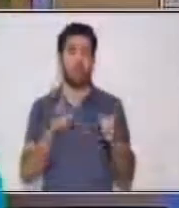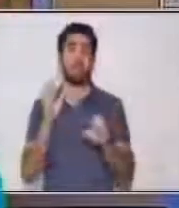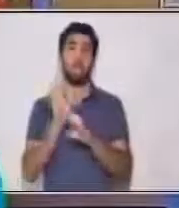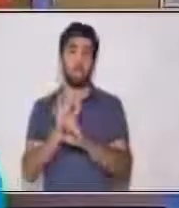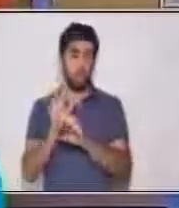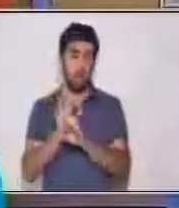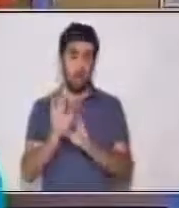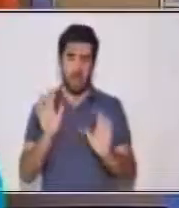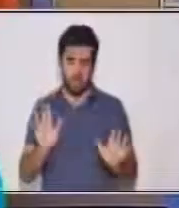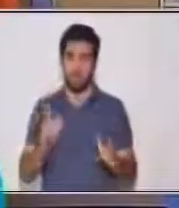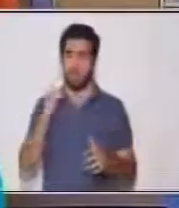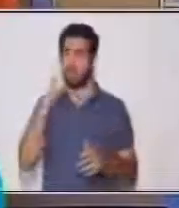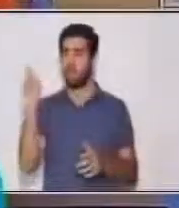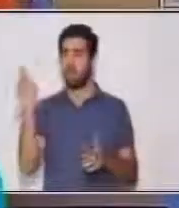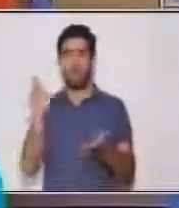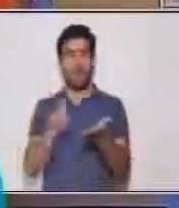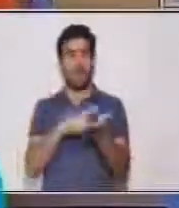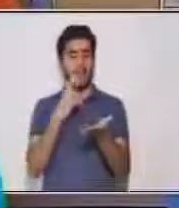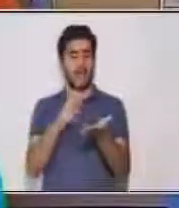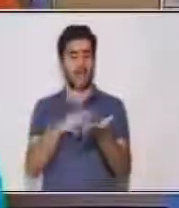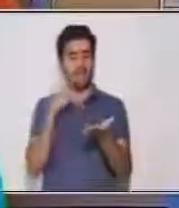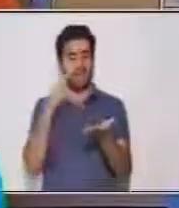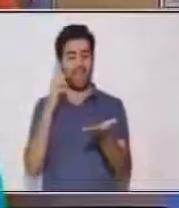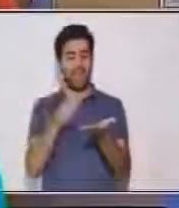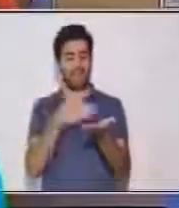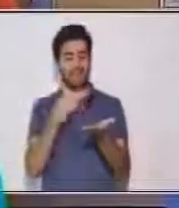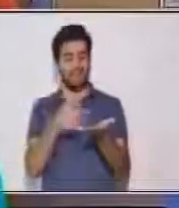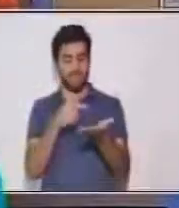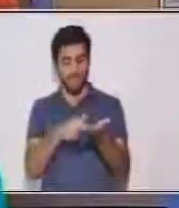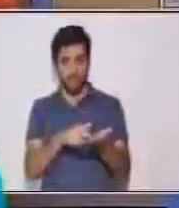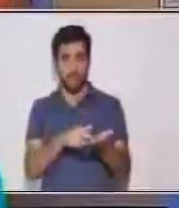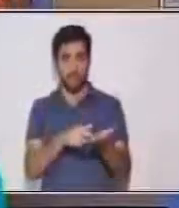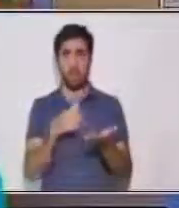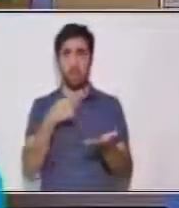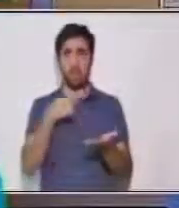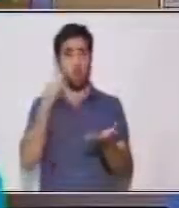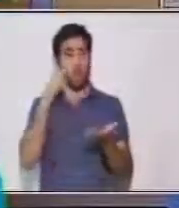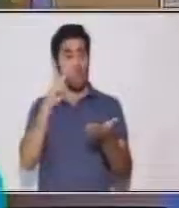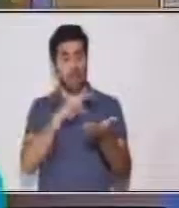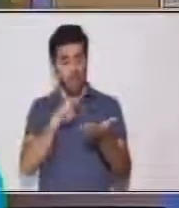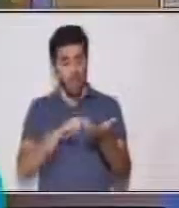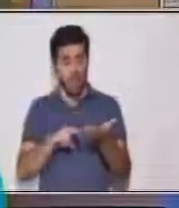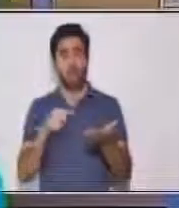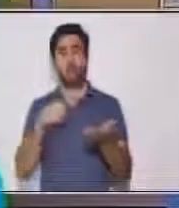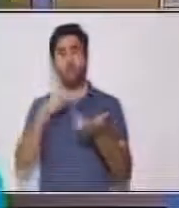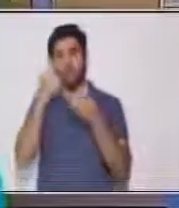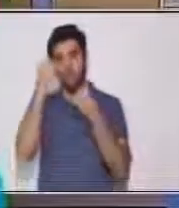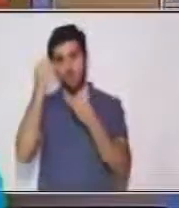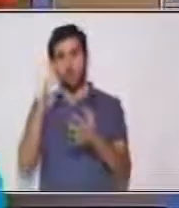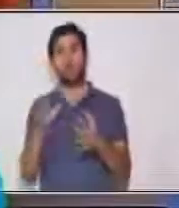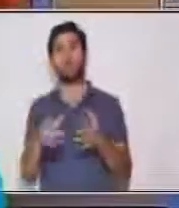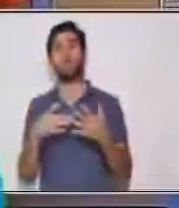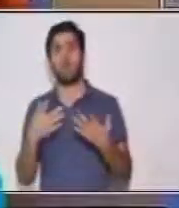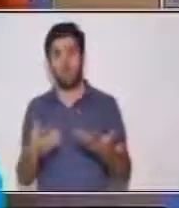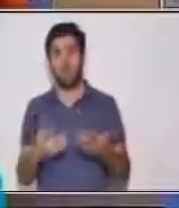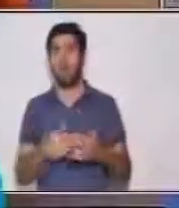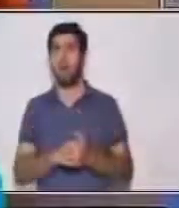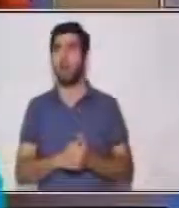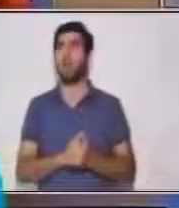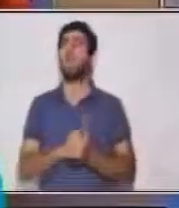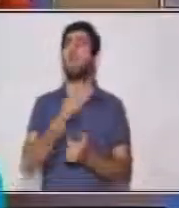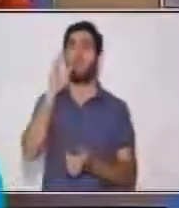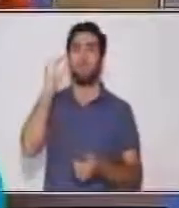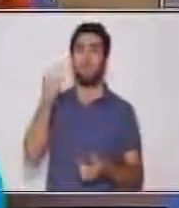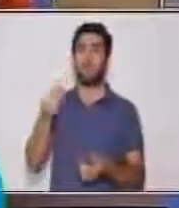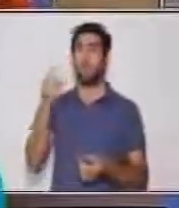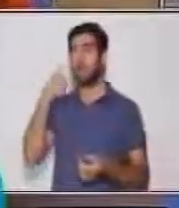una revista y me informo y leo, porque la lectura, aparte de recrearme, me